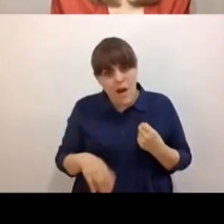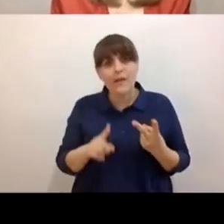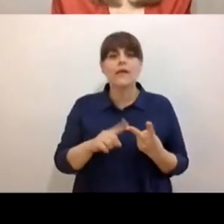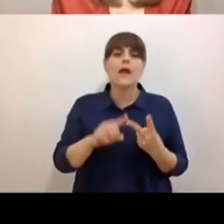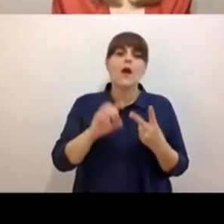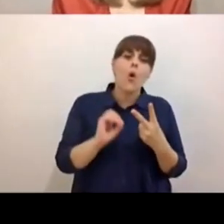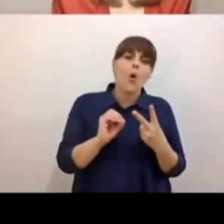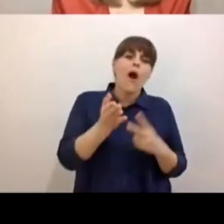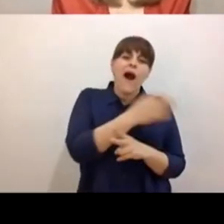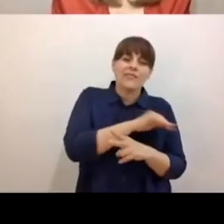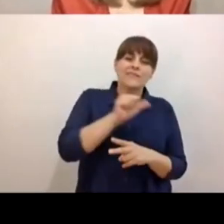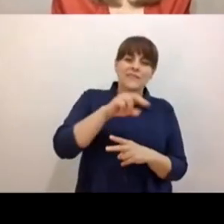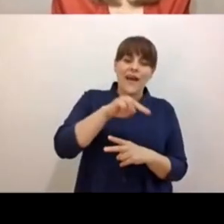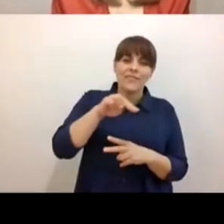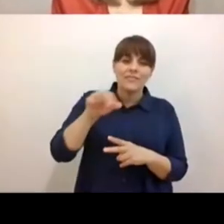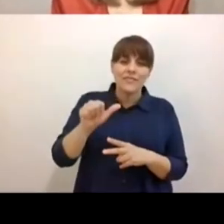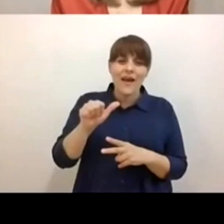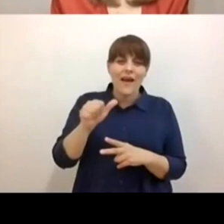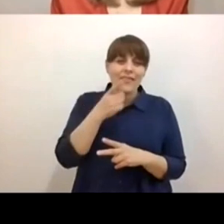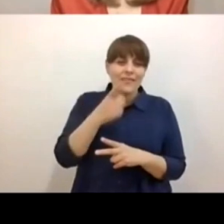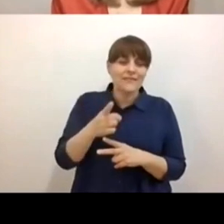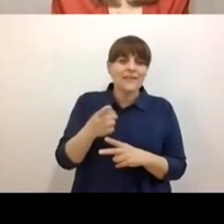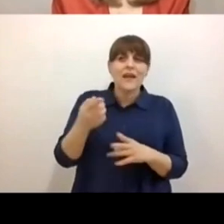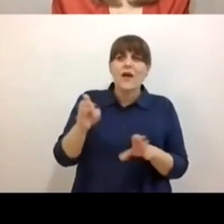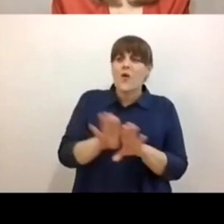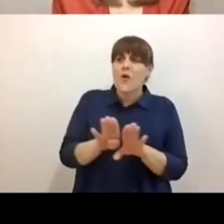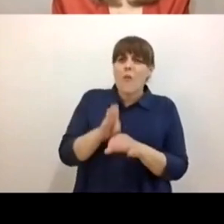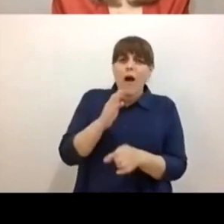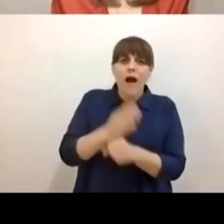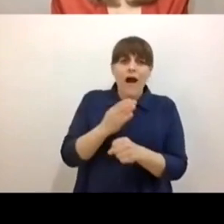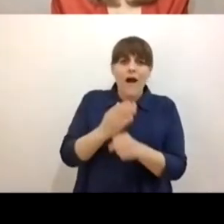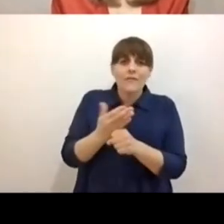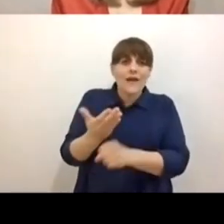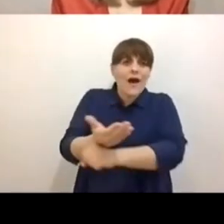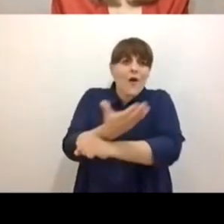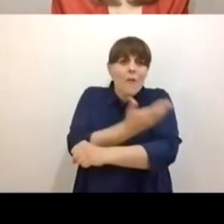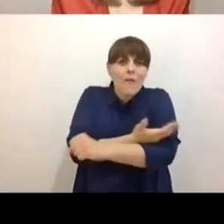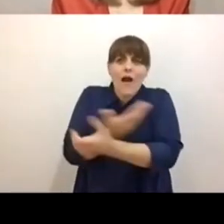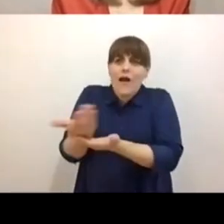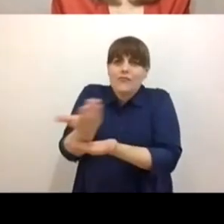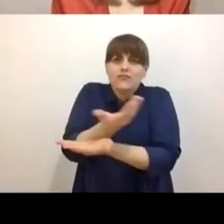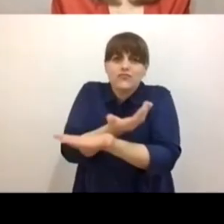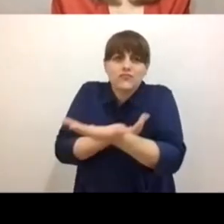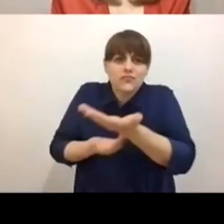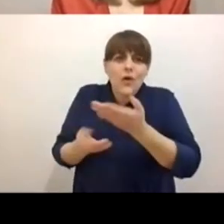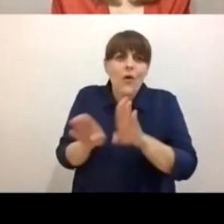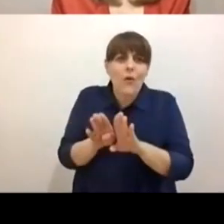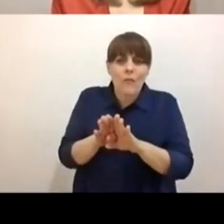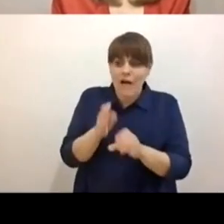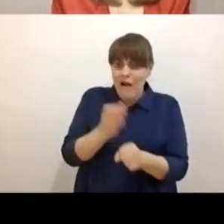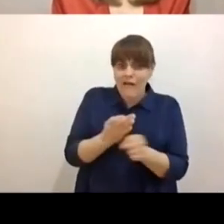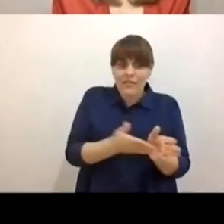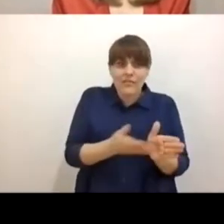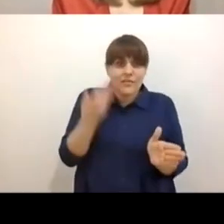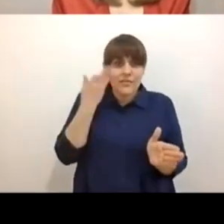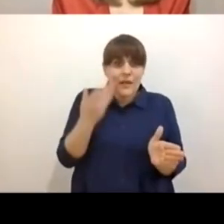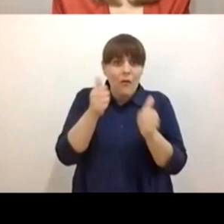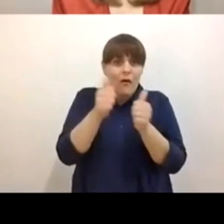de las que habla Ana, ¿no? O sea, cómo ser compañía en este proceso. Y una cosa que incluso también yo